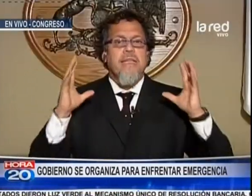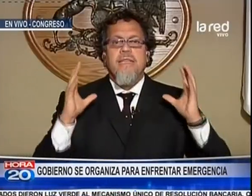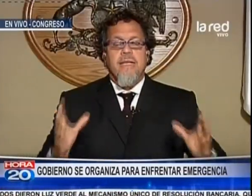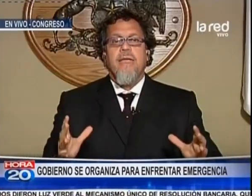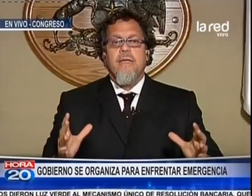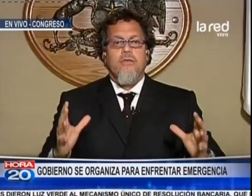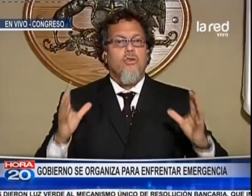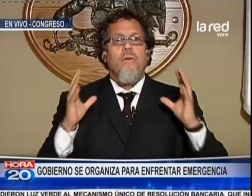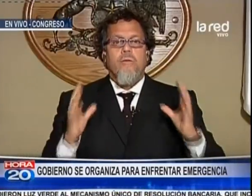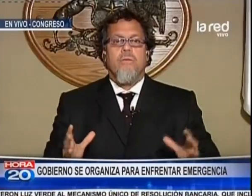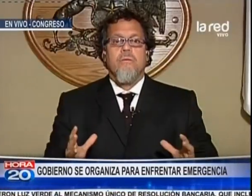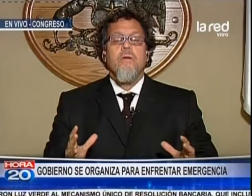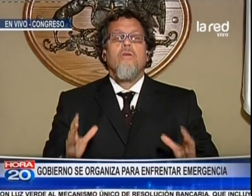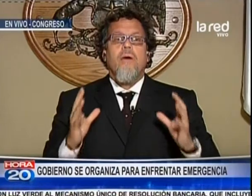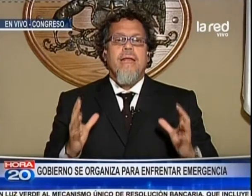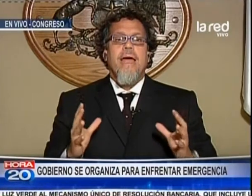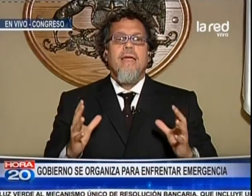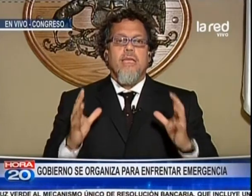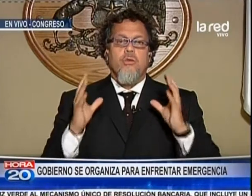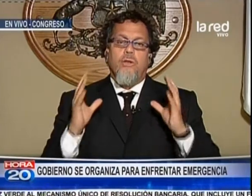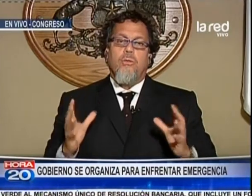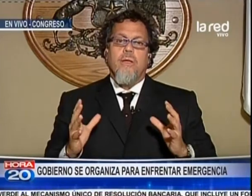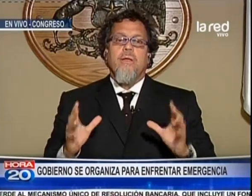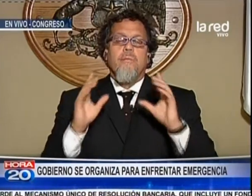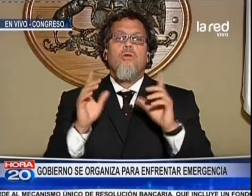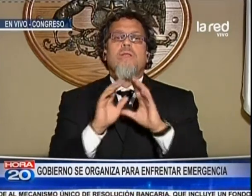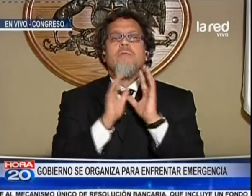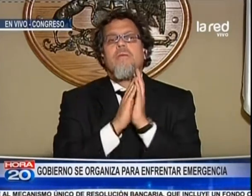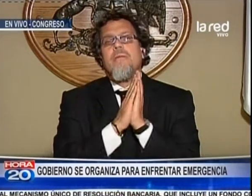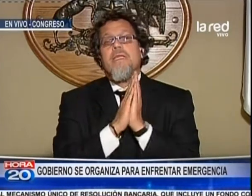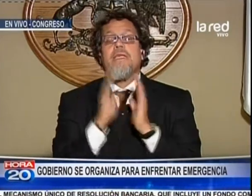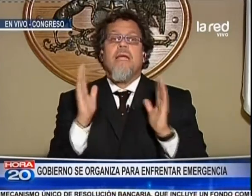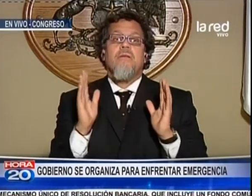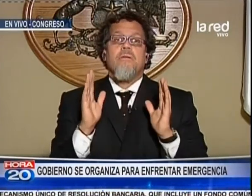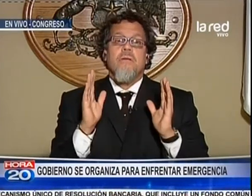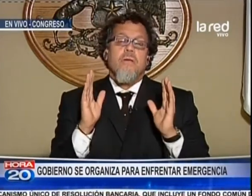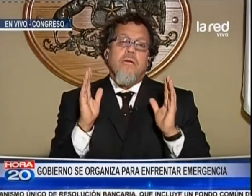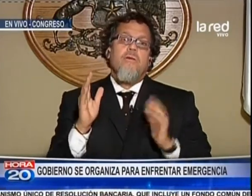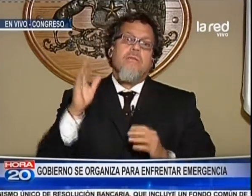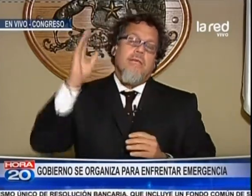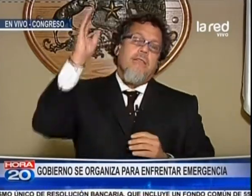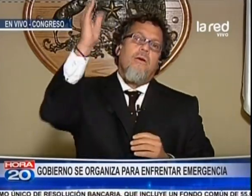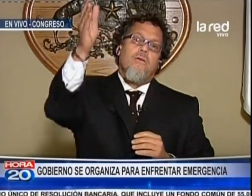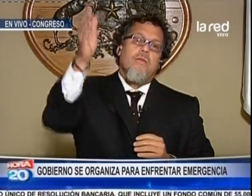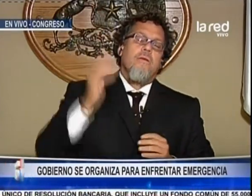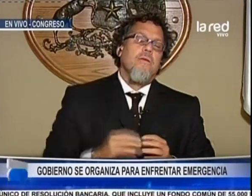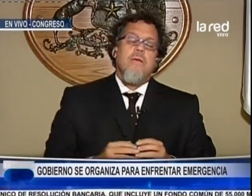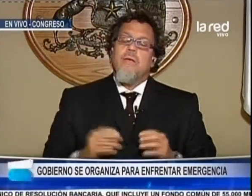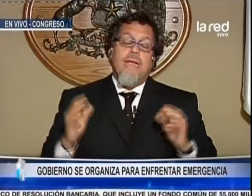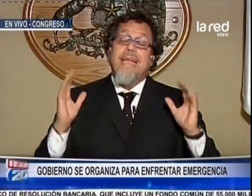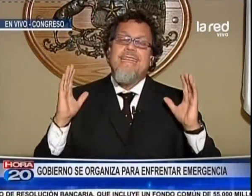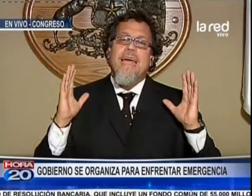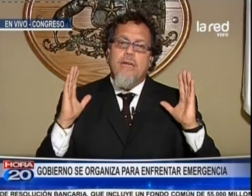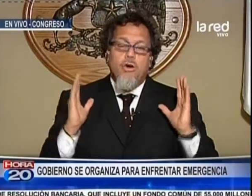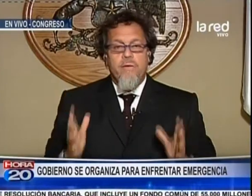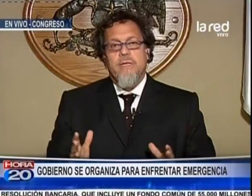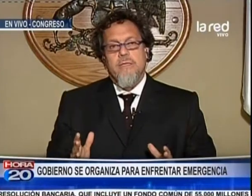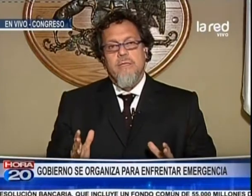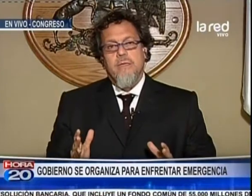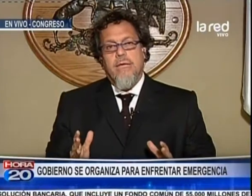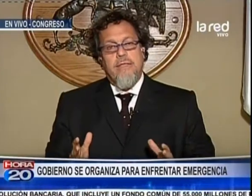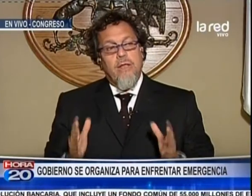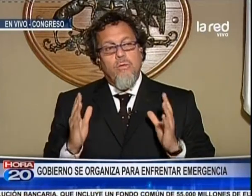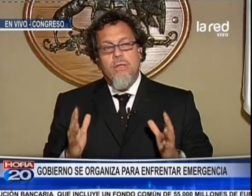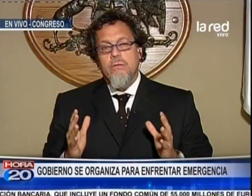está, hay interés, yo lo valoro. Ojalá que eso perdure. Por último, si me pediste decir algo, quiero decir que Estado de los Cerros y la cantidad de